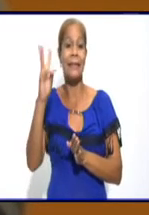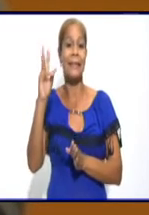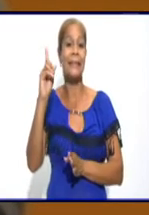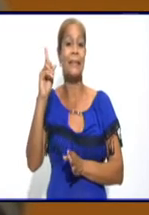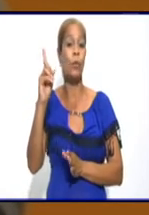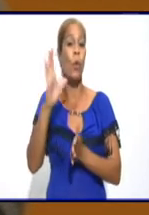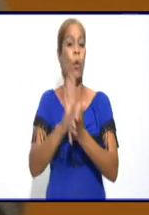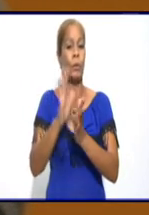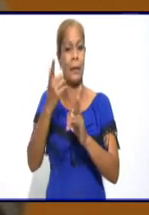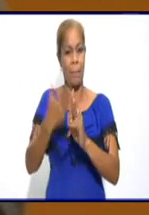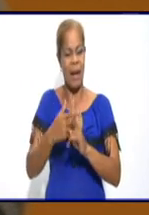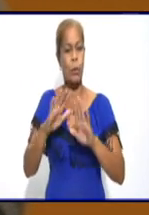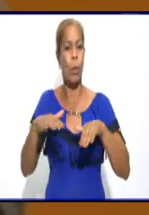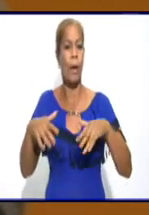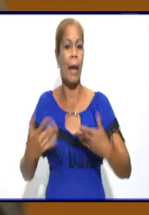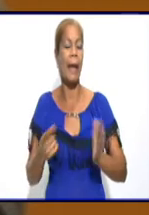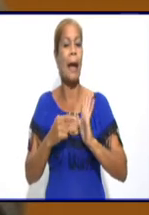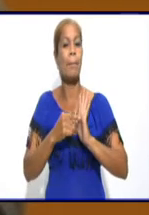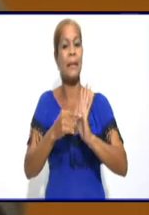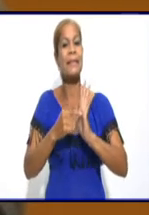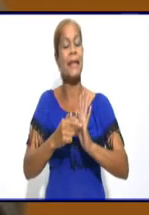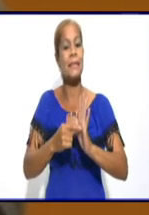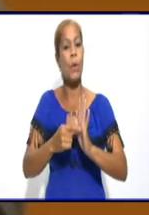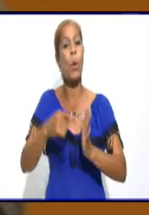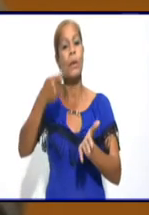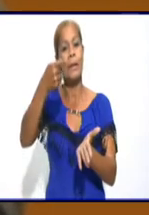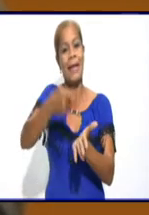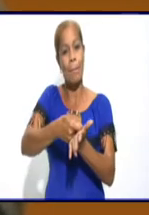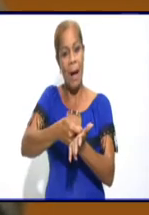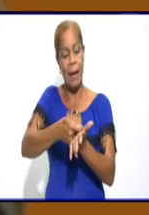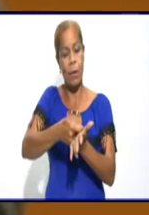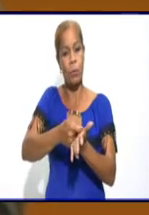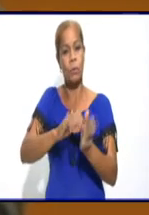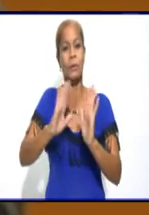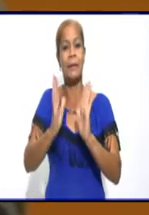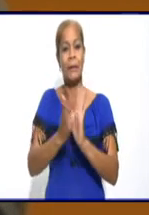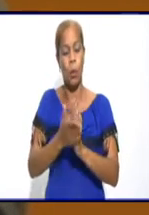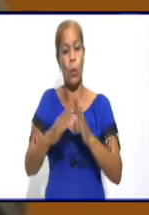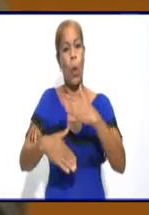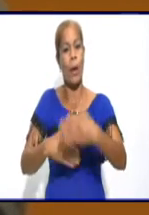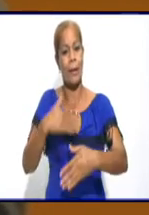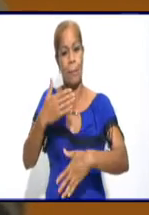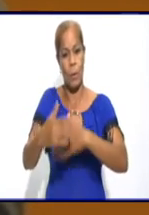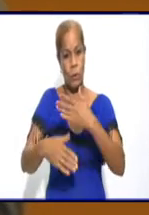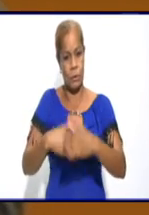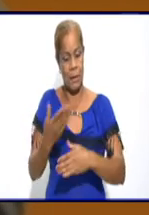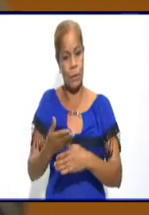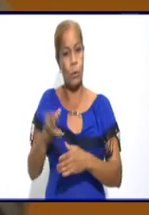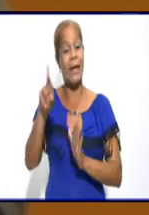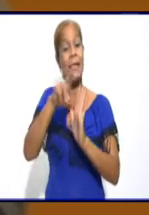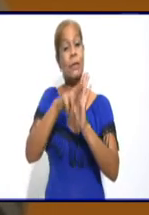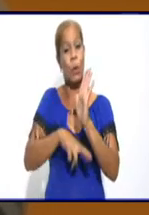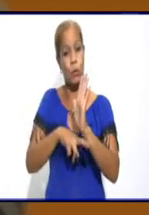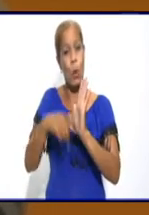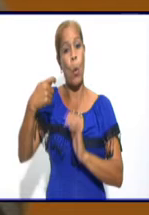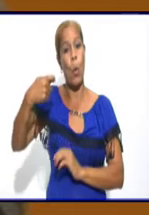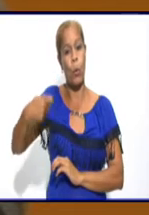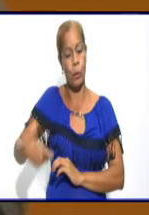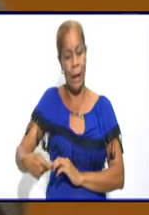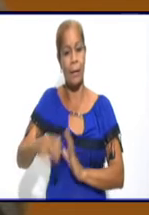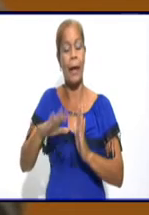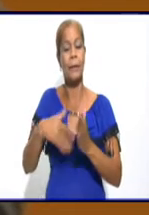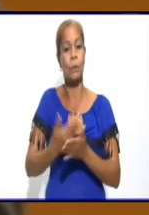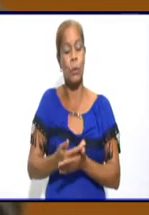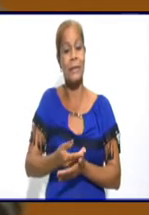la presentación y pago de la declaración jurada del Impuesto sobre Ingresos Personales. Volvemos a decir que están obligados a presentar esta